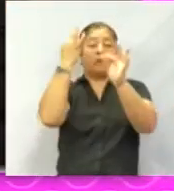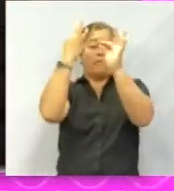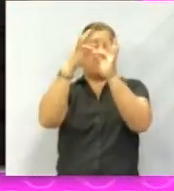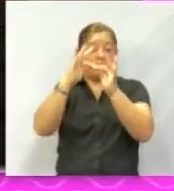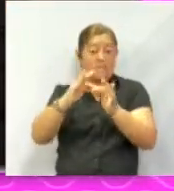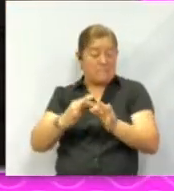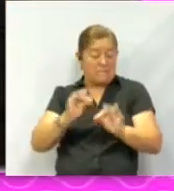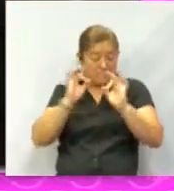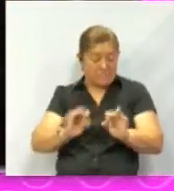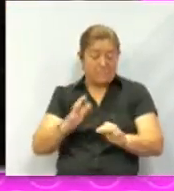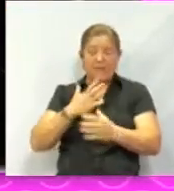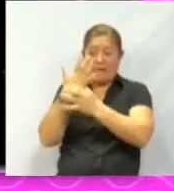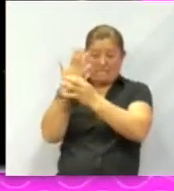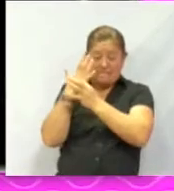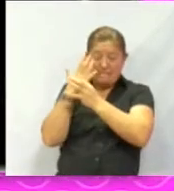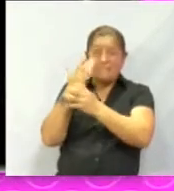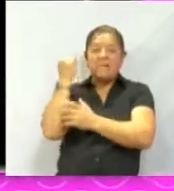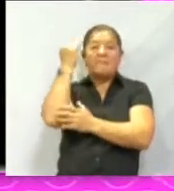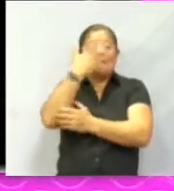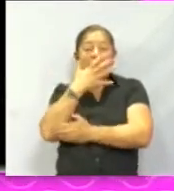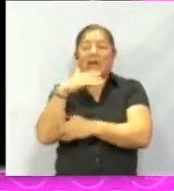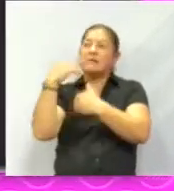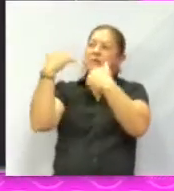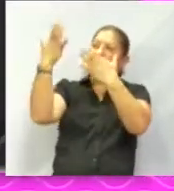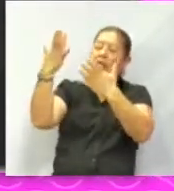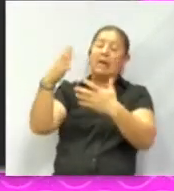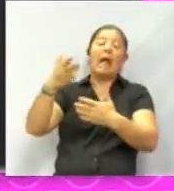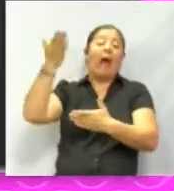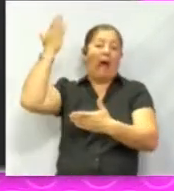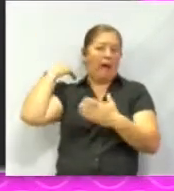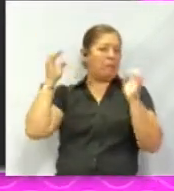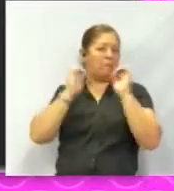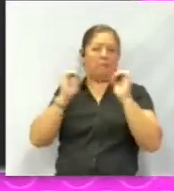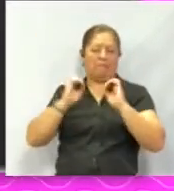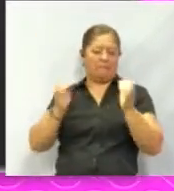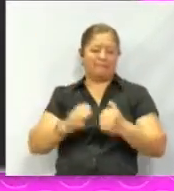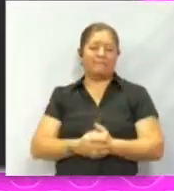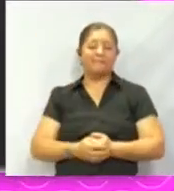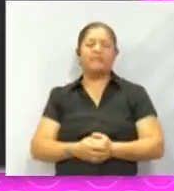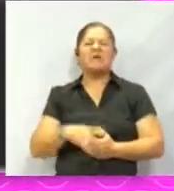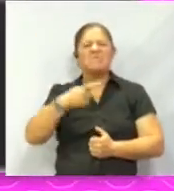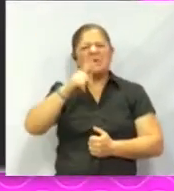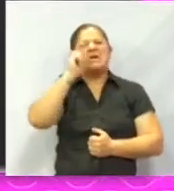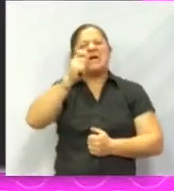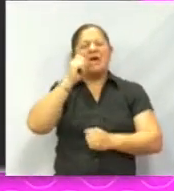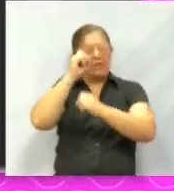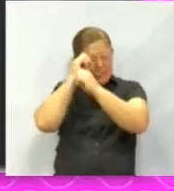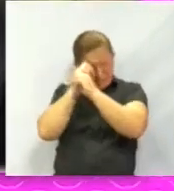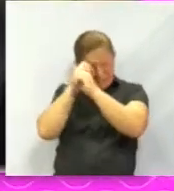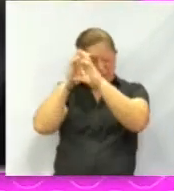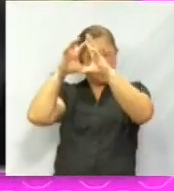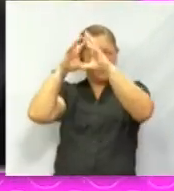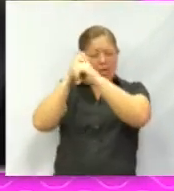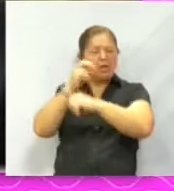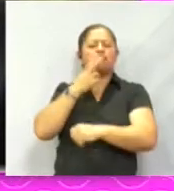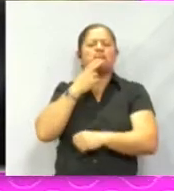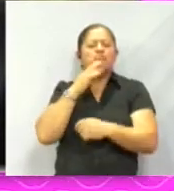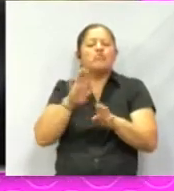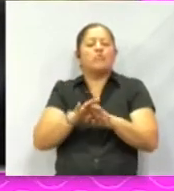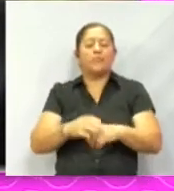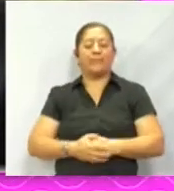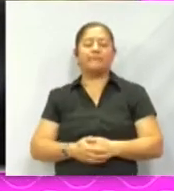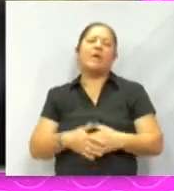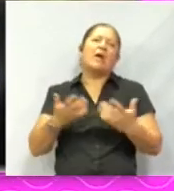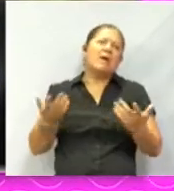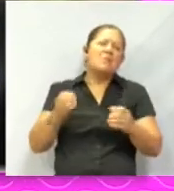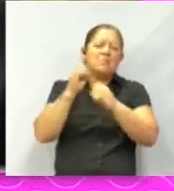que nos muestran imágenes del espacio exterior como nunca antes. Pero, ¿qué es un telescopio y cómo funciona? Mira, un telescopio es